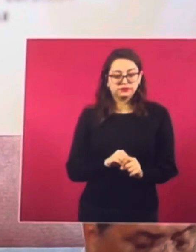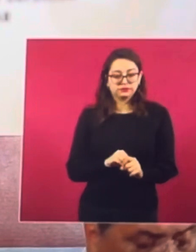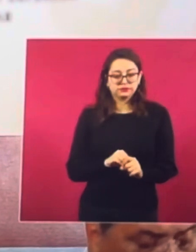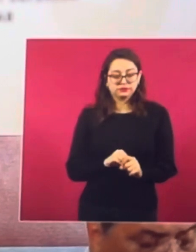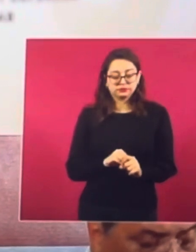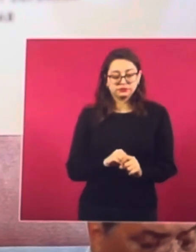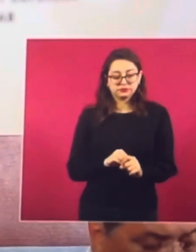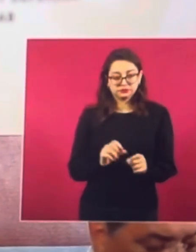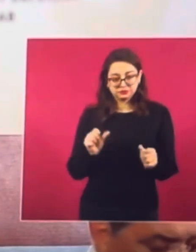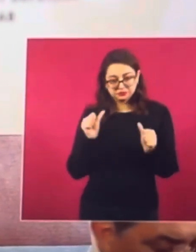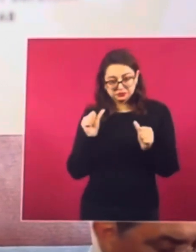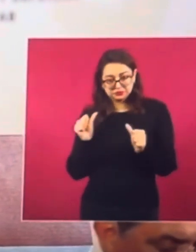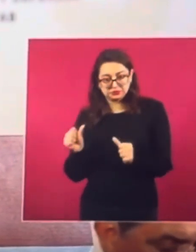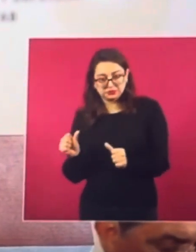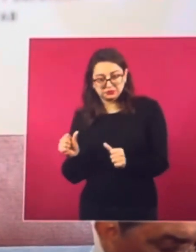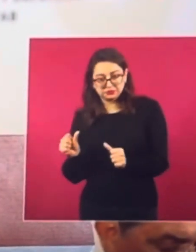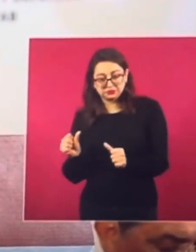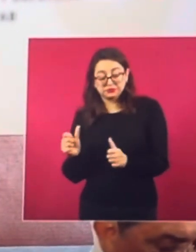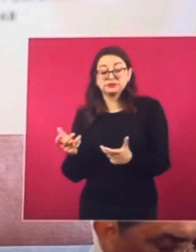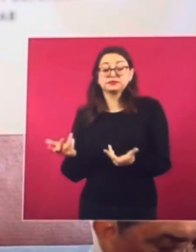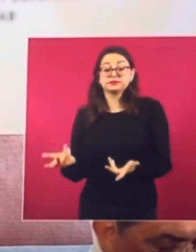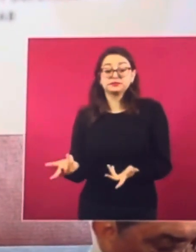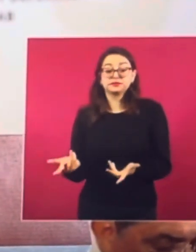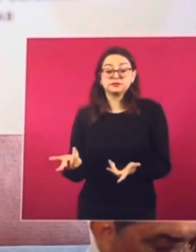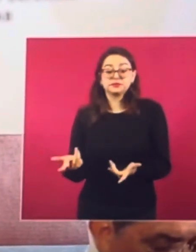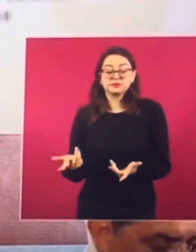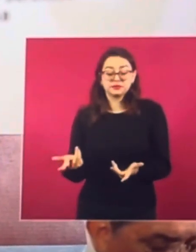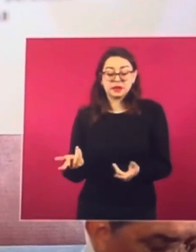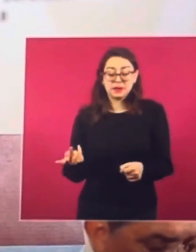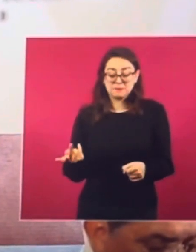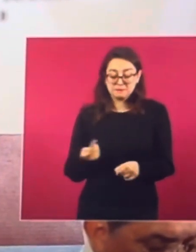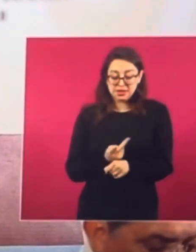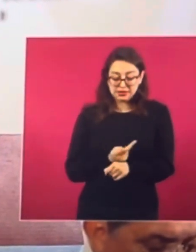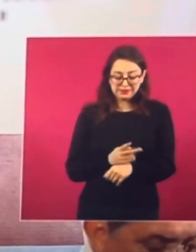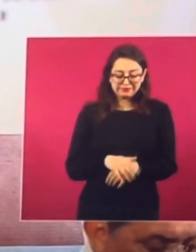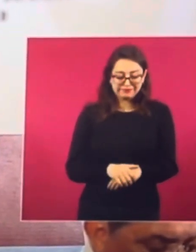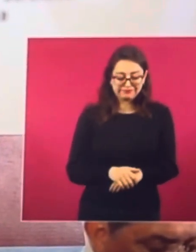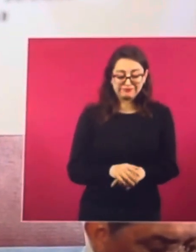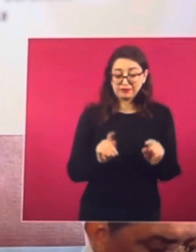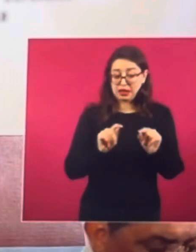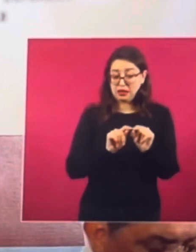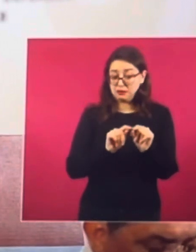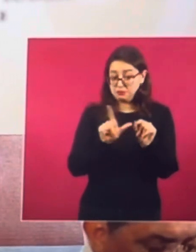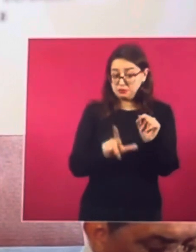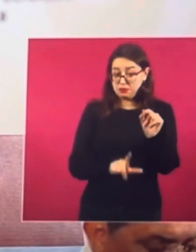Es bastante el atraso regresando. Es que,